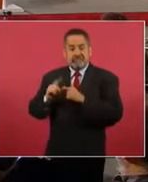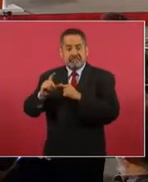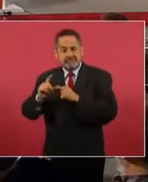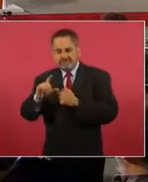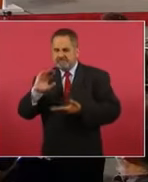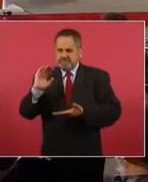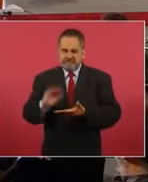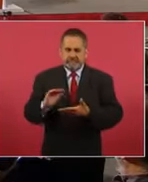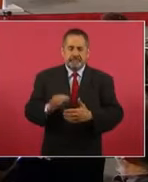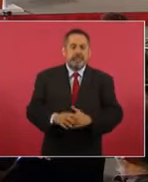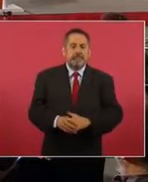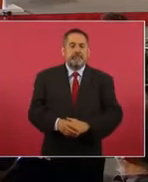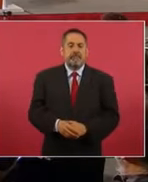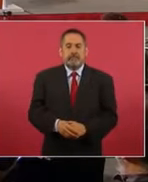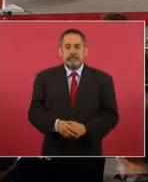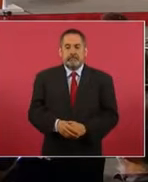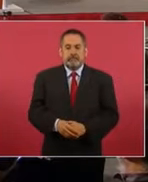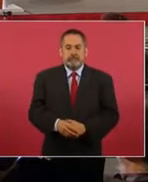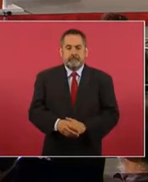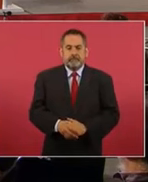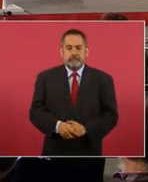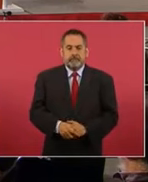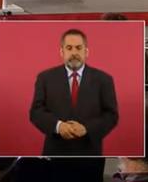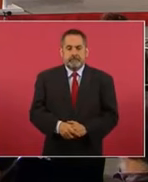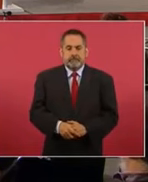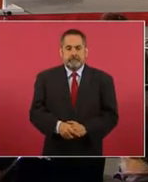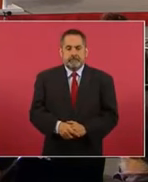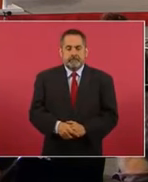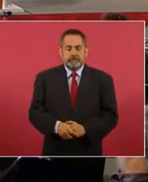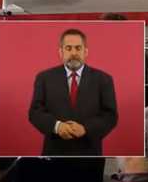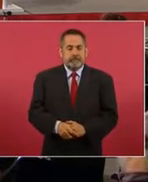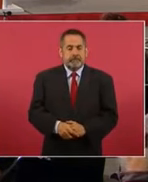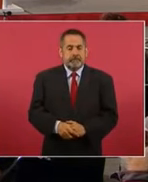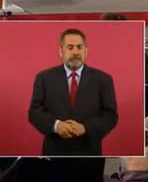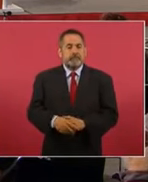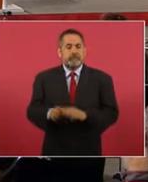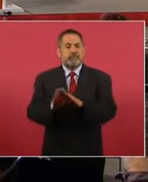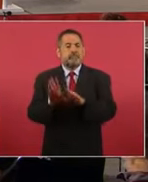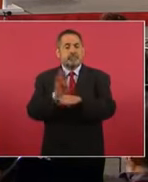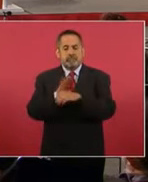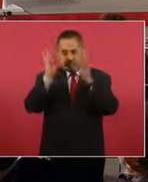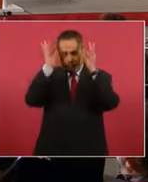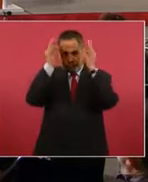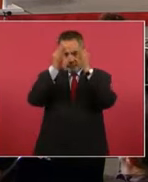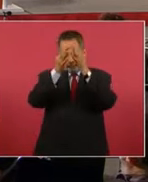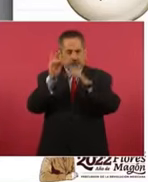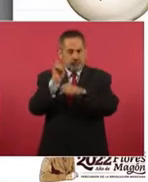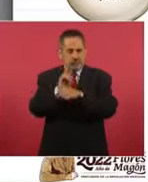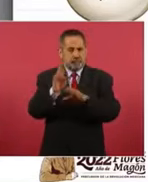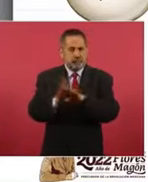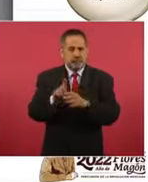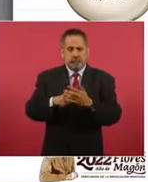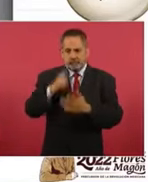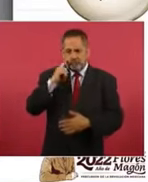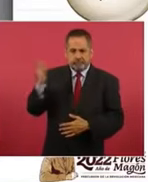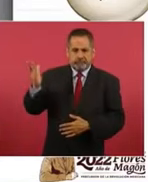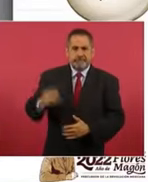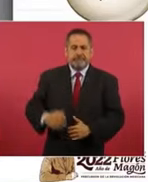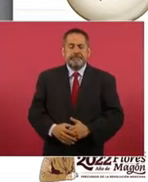Adelante, por favor. En cuanto al fortalecimiento de las aduanas, 21 aduanas